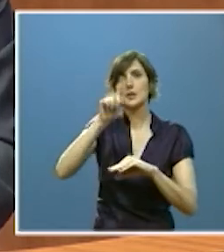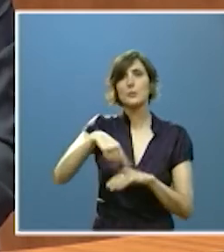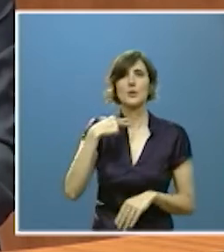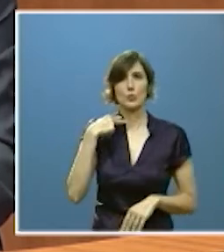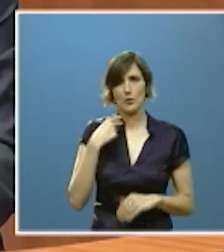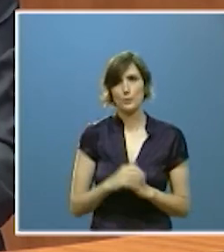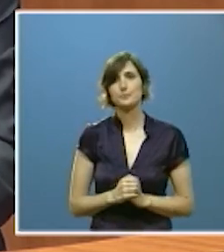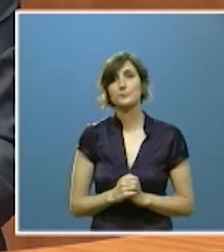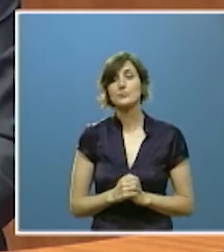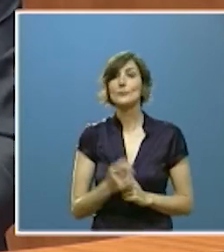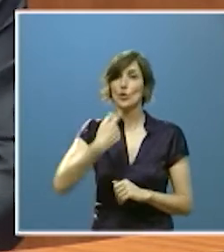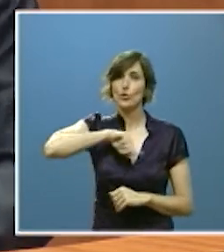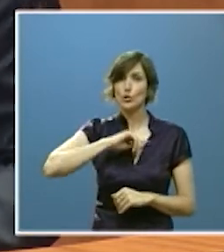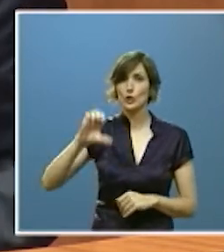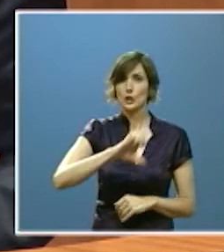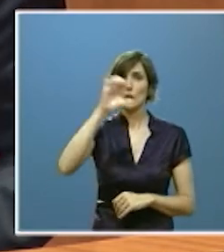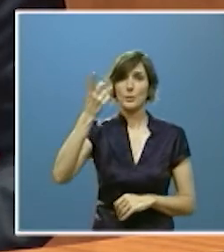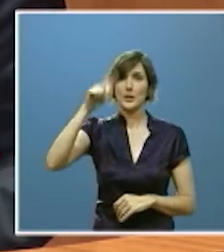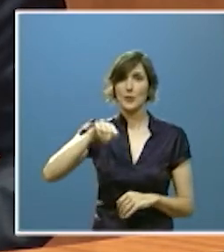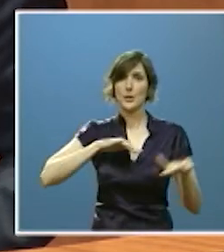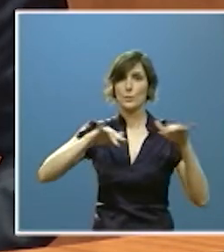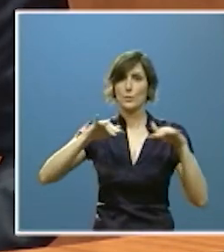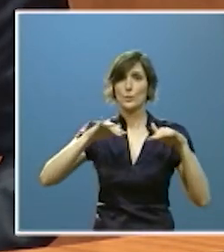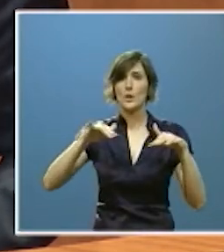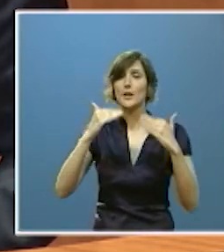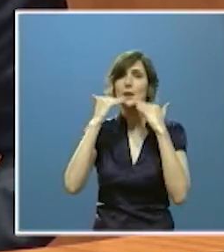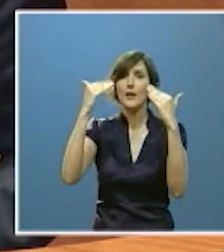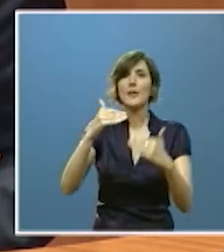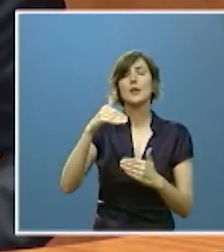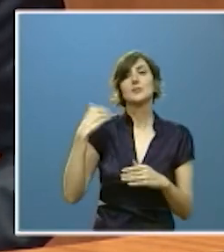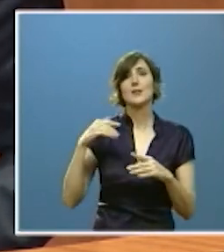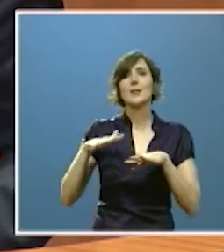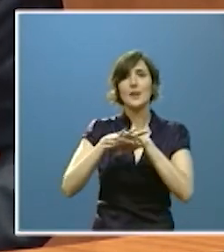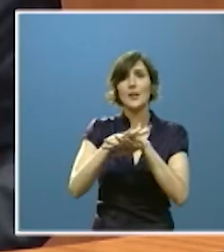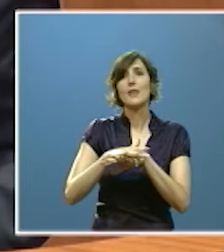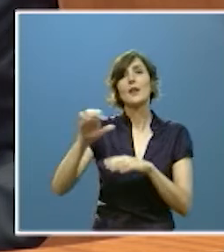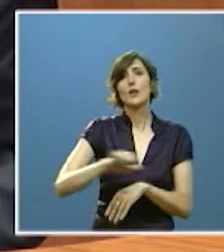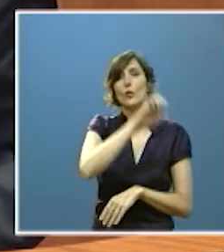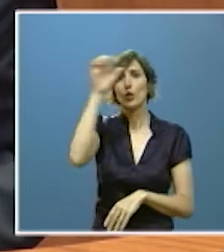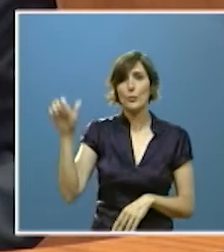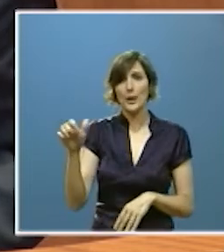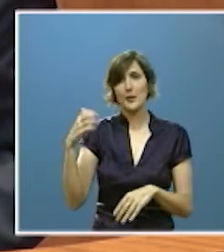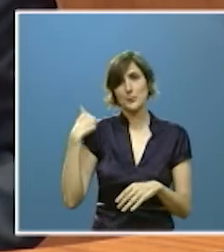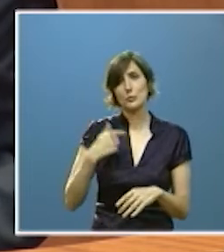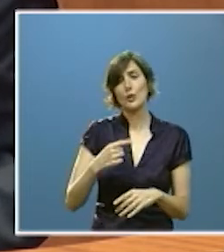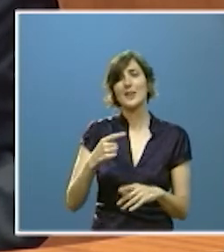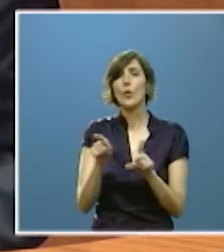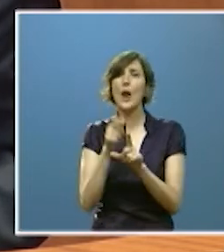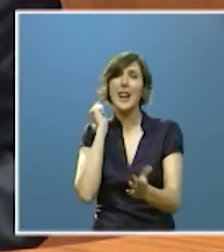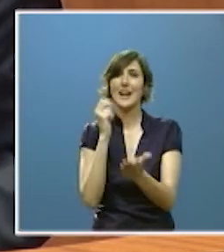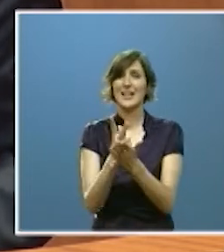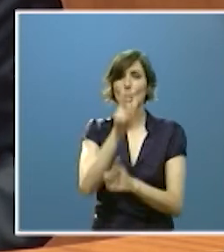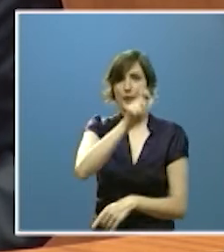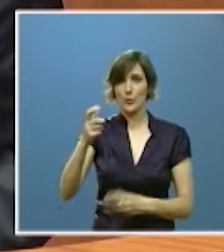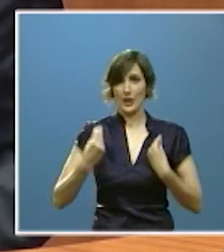nos hemos movido en Europa participando en la red europea de regiones con desafíos demográficos y liderando la exigencia de una estrategia